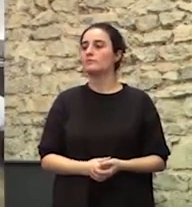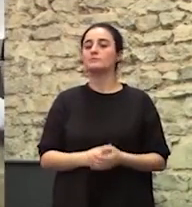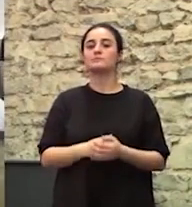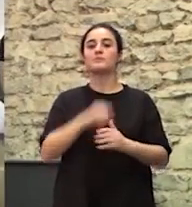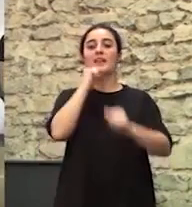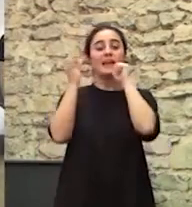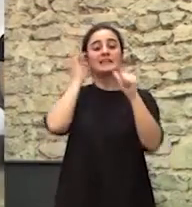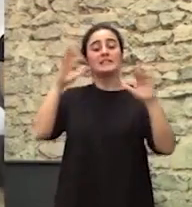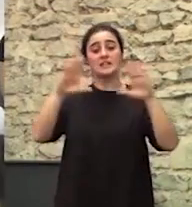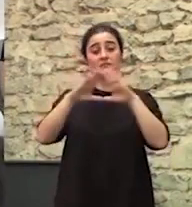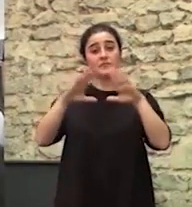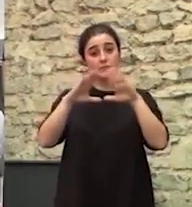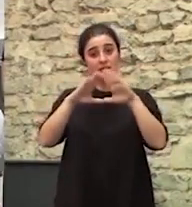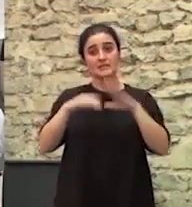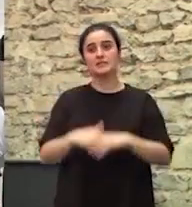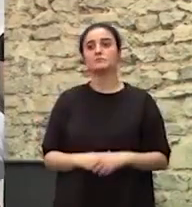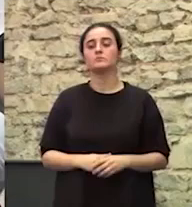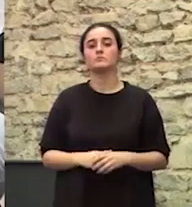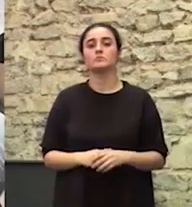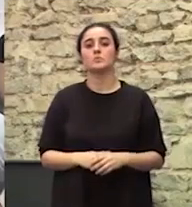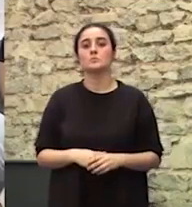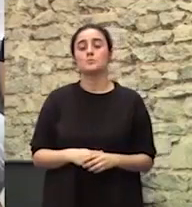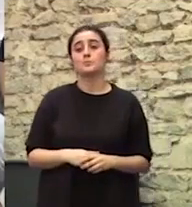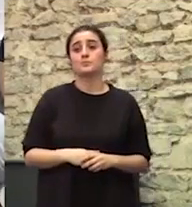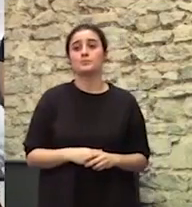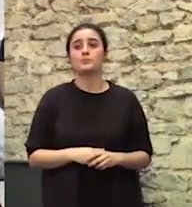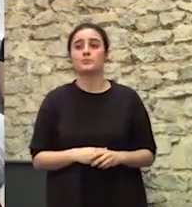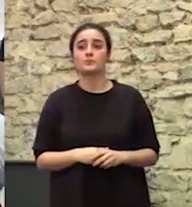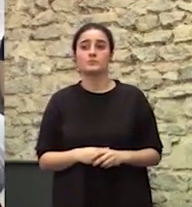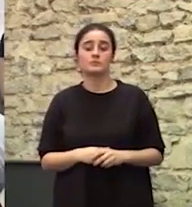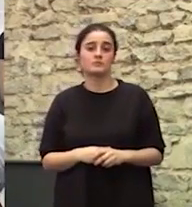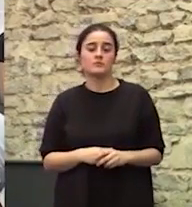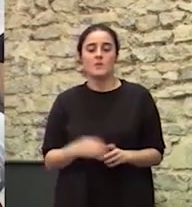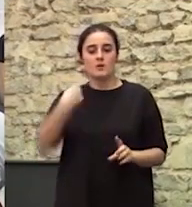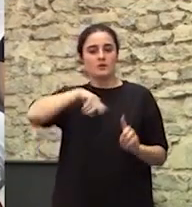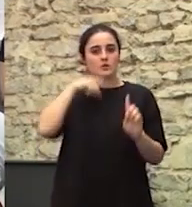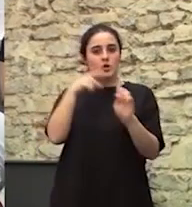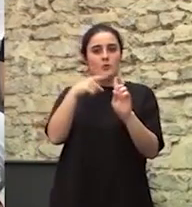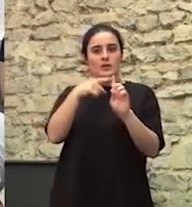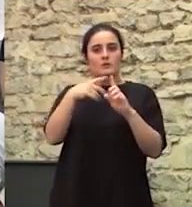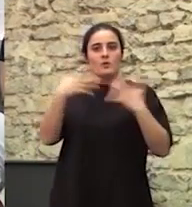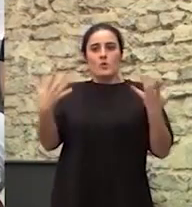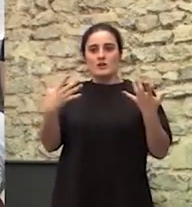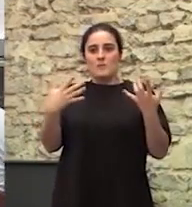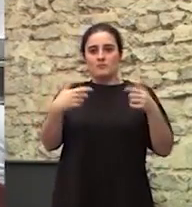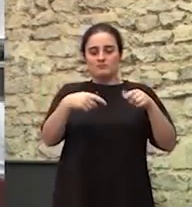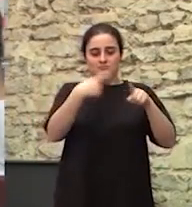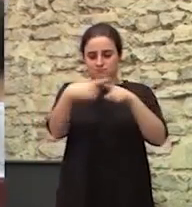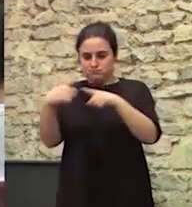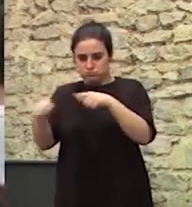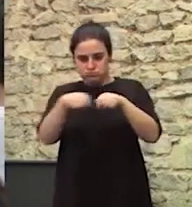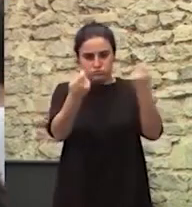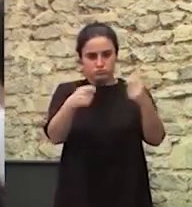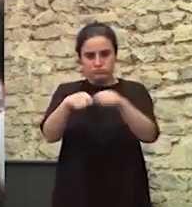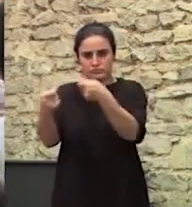Gitanas Feministas La verdad es que Nuestro objetivo es hacer grietas Hacer grietas en esas